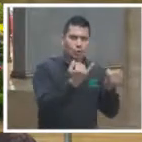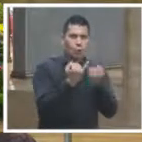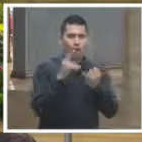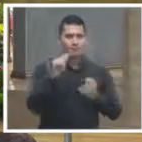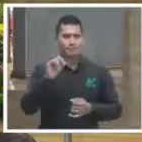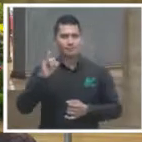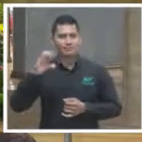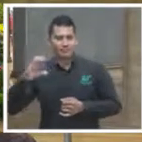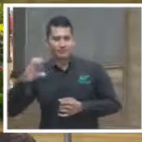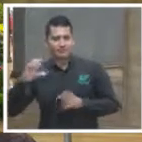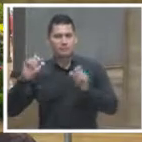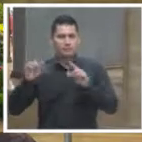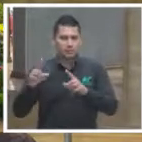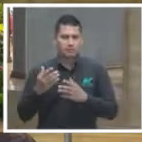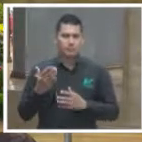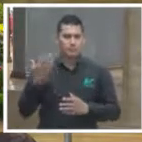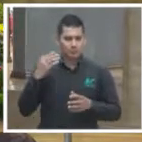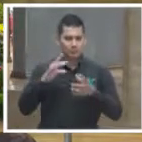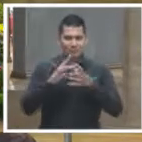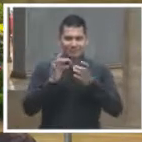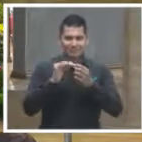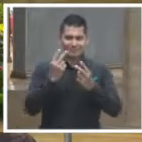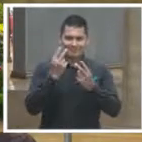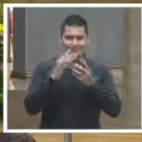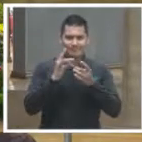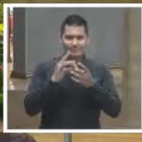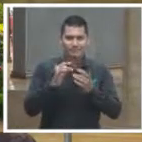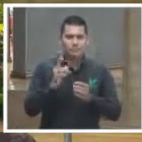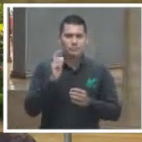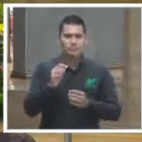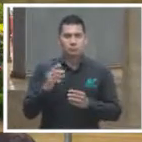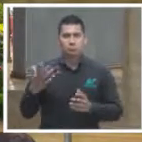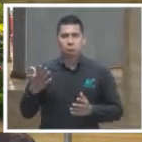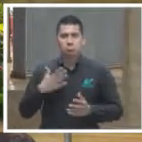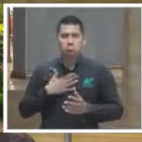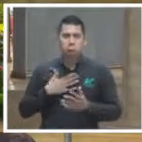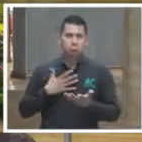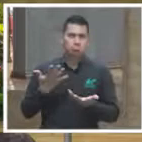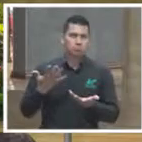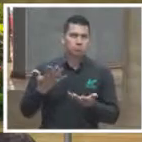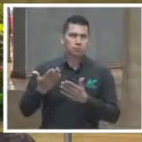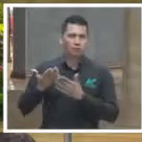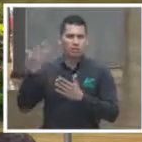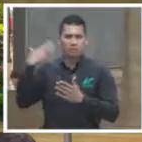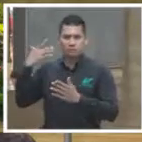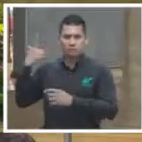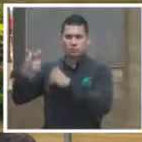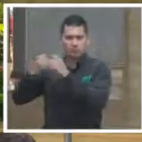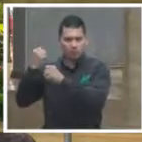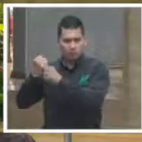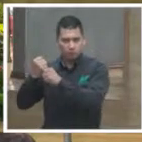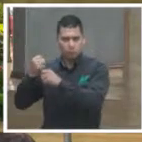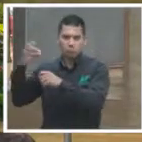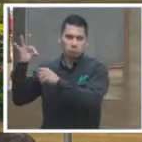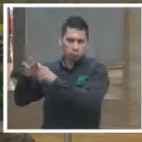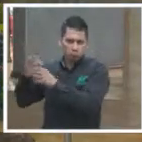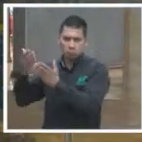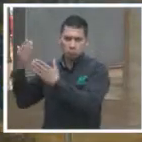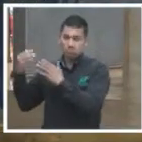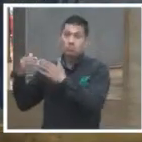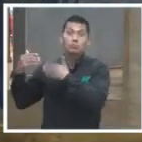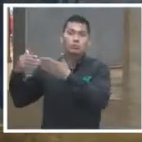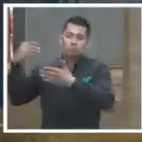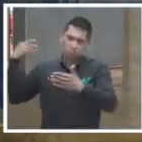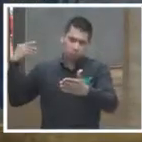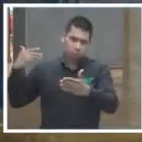Como acaban de escuchar, siempre he estado, salvo los siete años que estuve en el Consejo General del Instituto Federal Electoral, el resto del